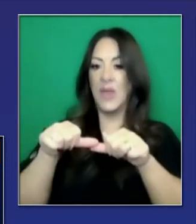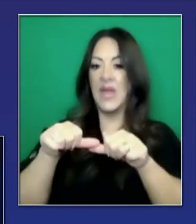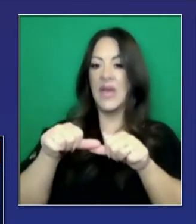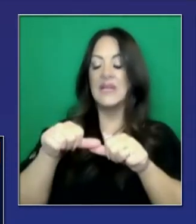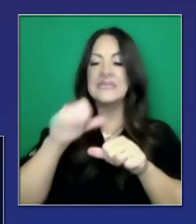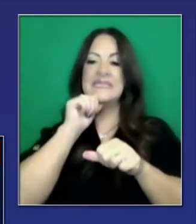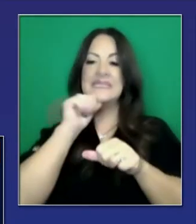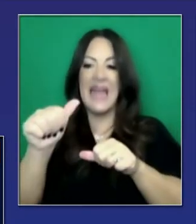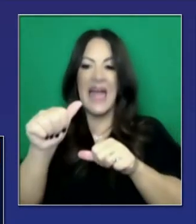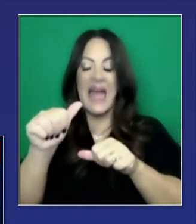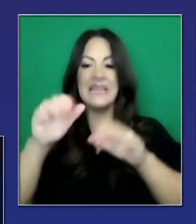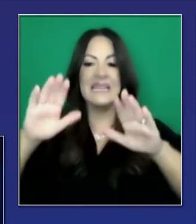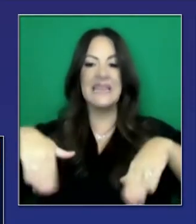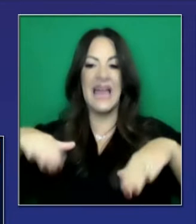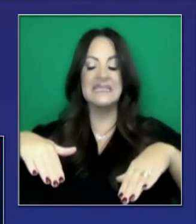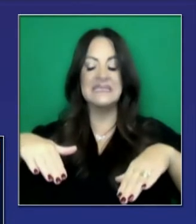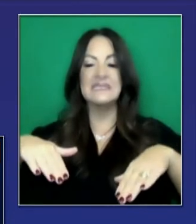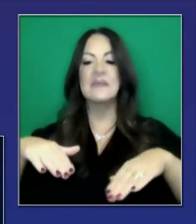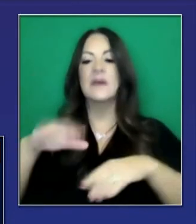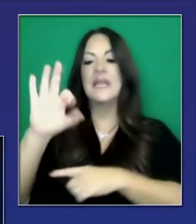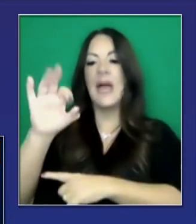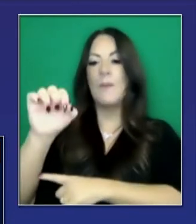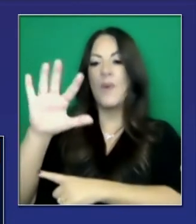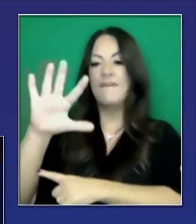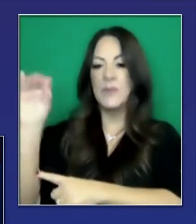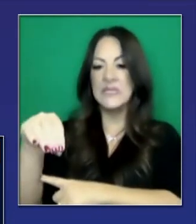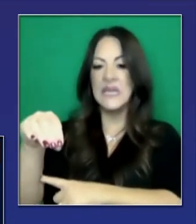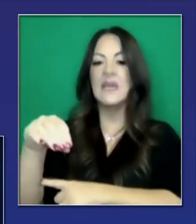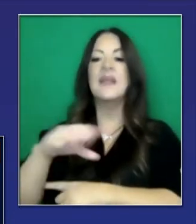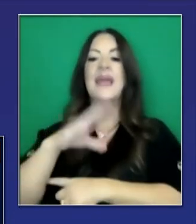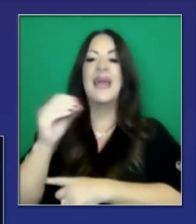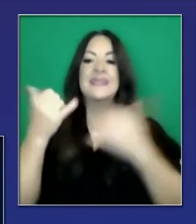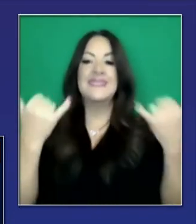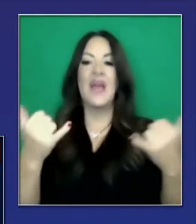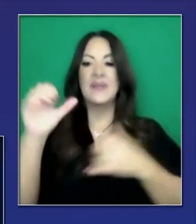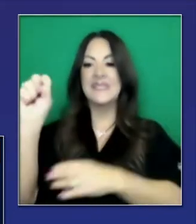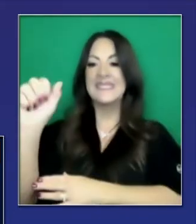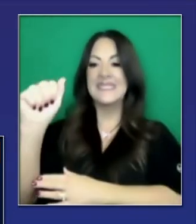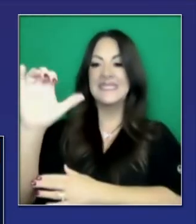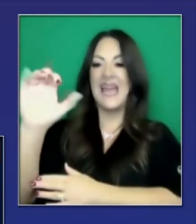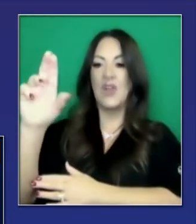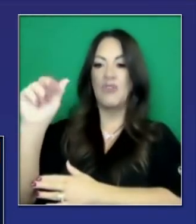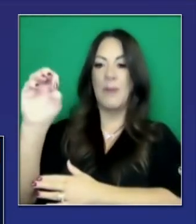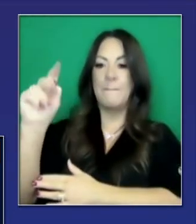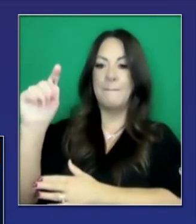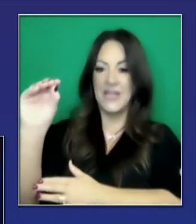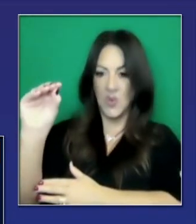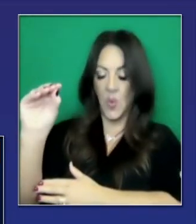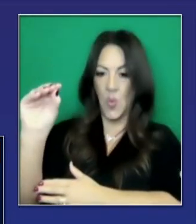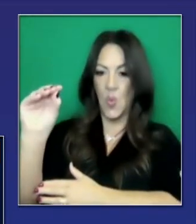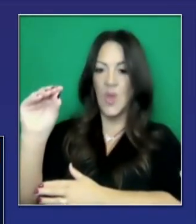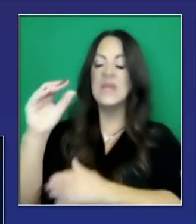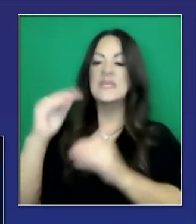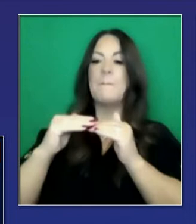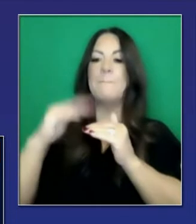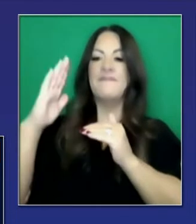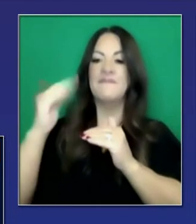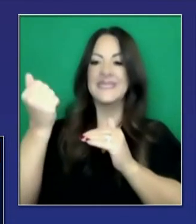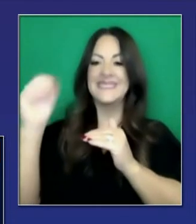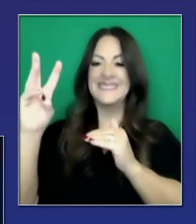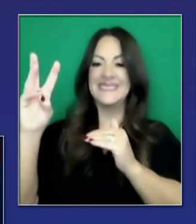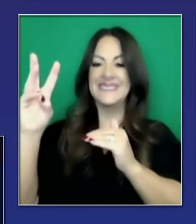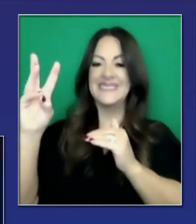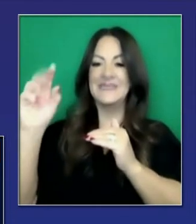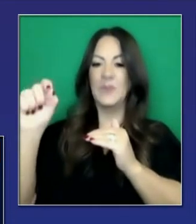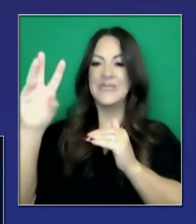bahía todavía no está en la base de aumento de brotes. En Sacramento todavía está cerca del 15